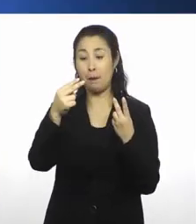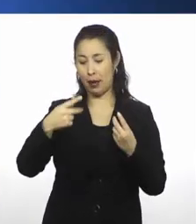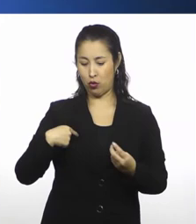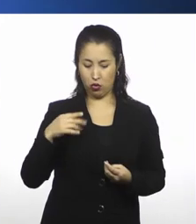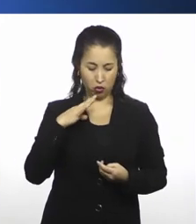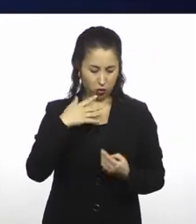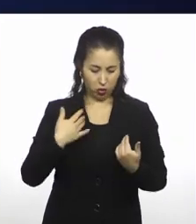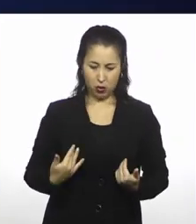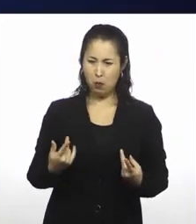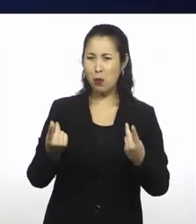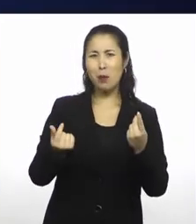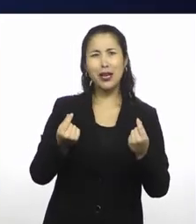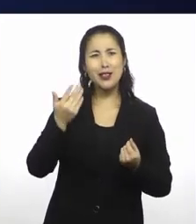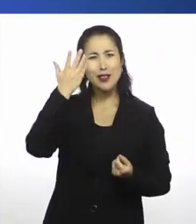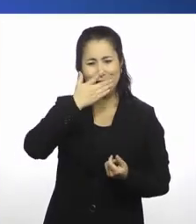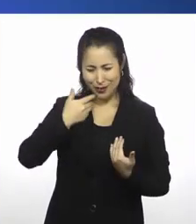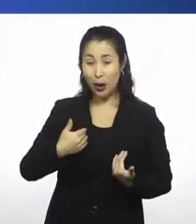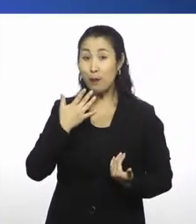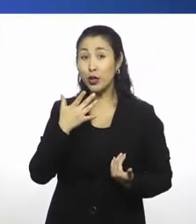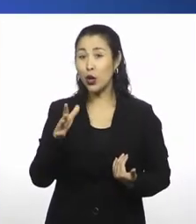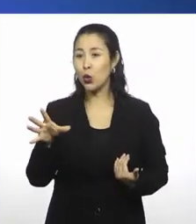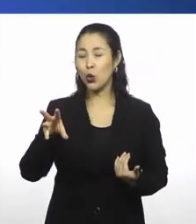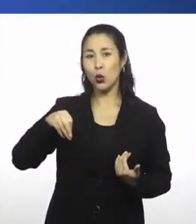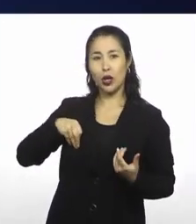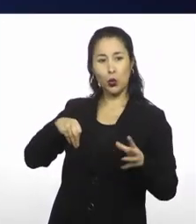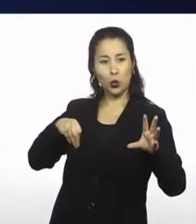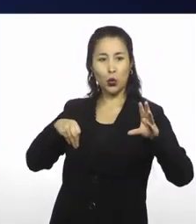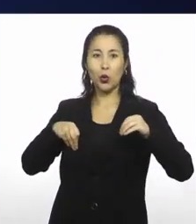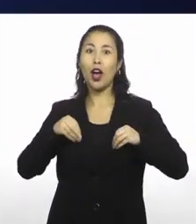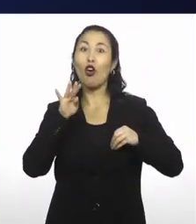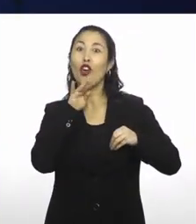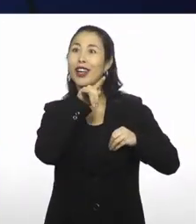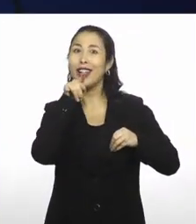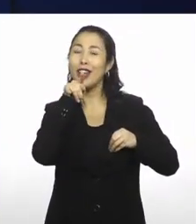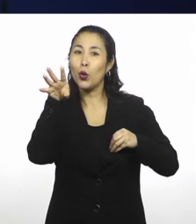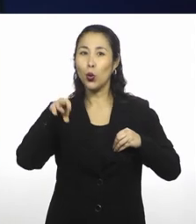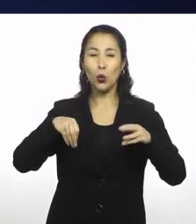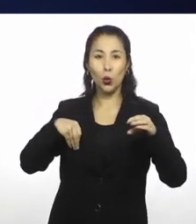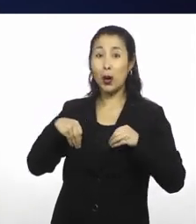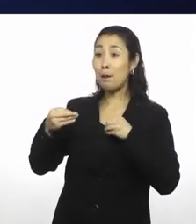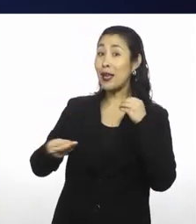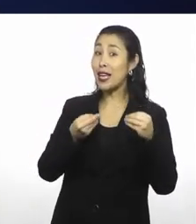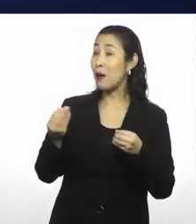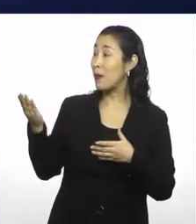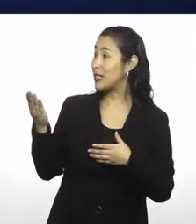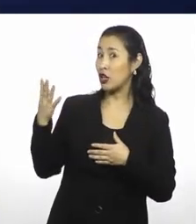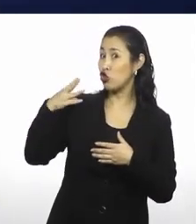muy similar al negro. Porque está absorbiendo estos dos luces que tenemos al frente. Quiero que se fijen en lo que ocurre con las sombras.